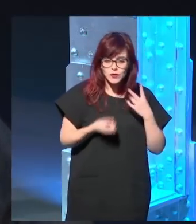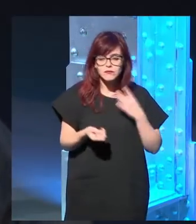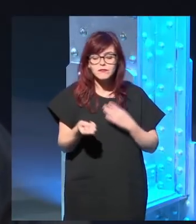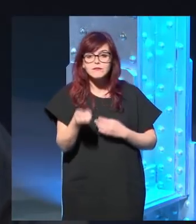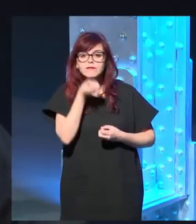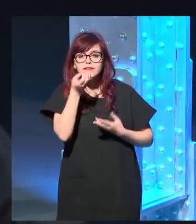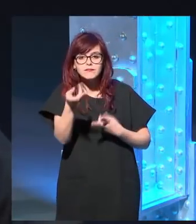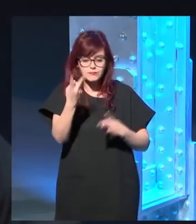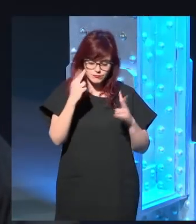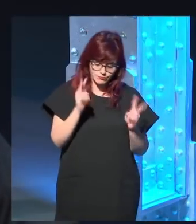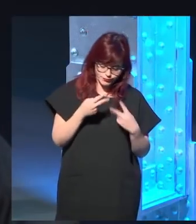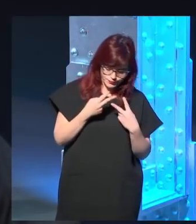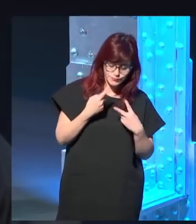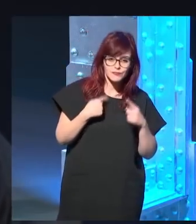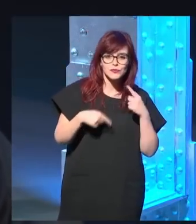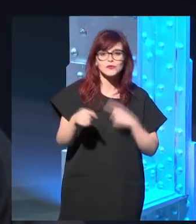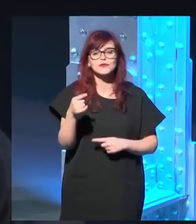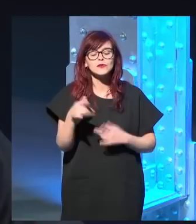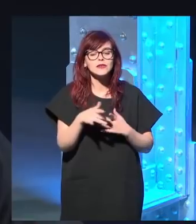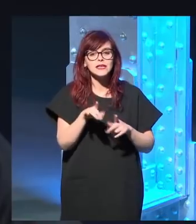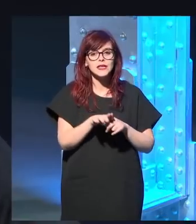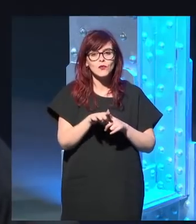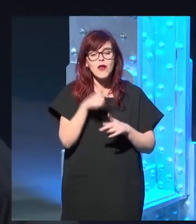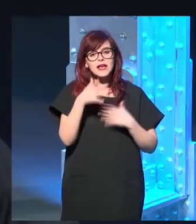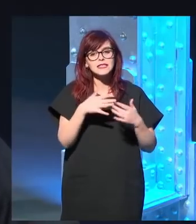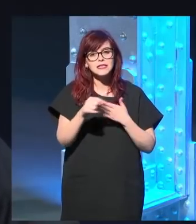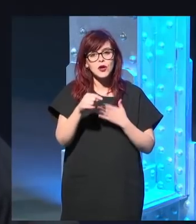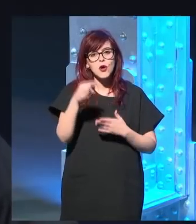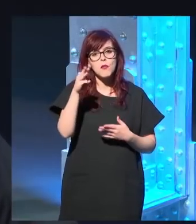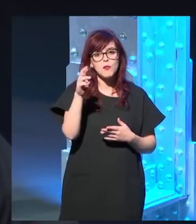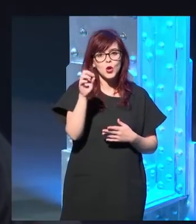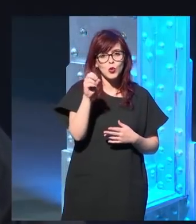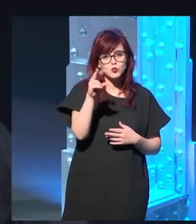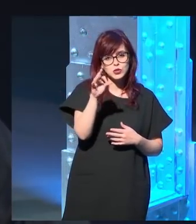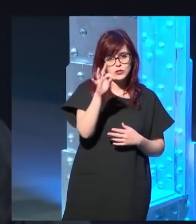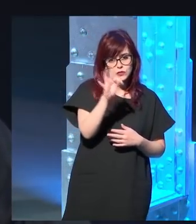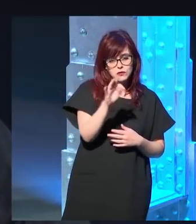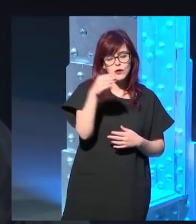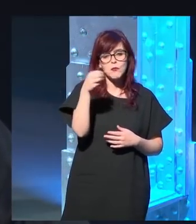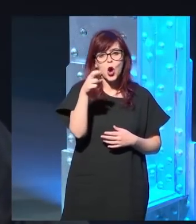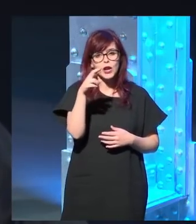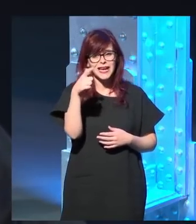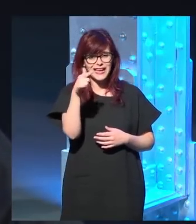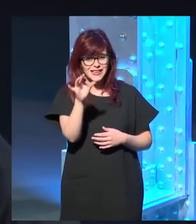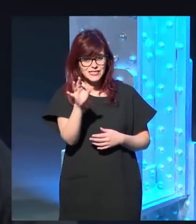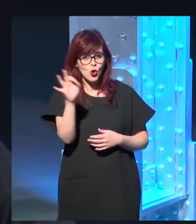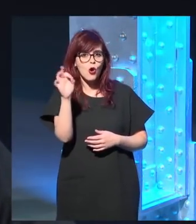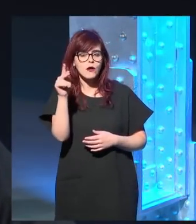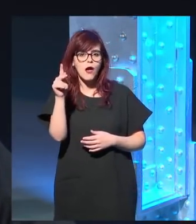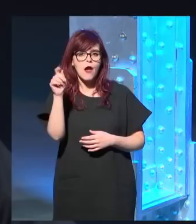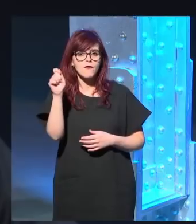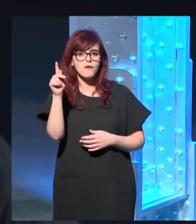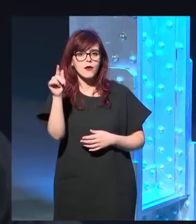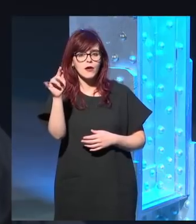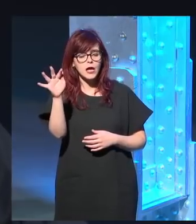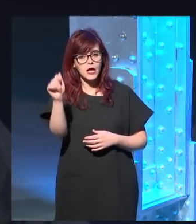y creo que algunos grandes escritores como Kafka o Proust o Borges son lo